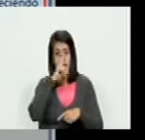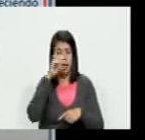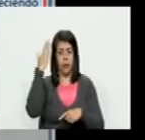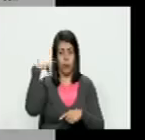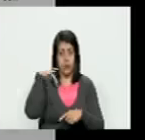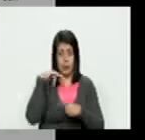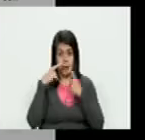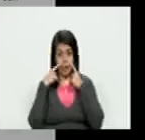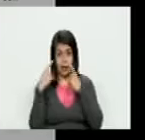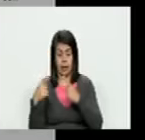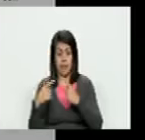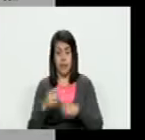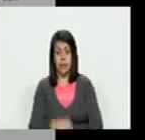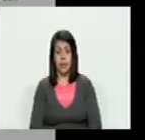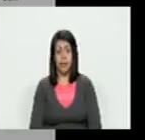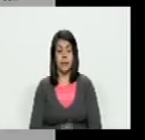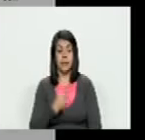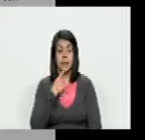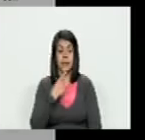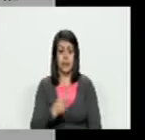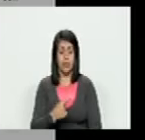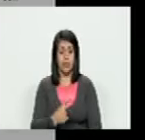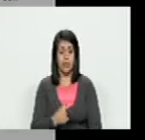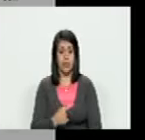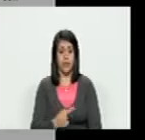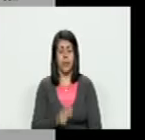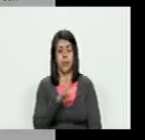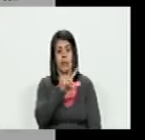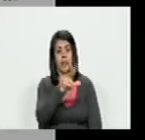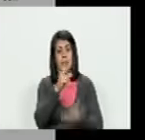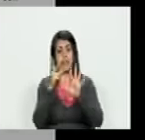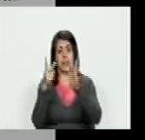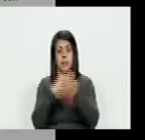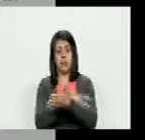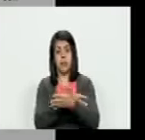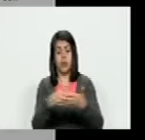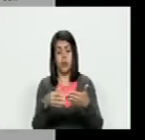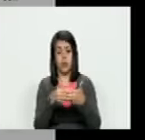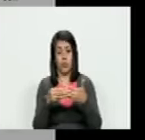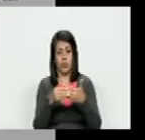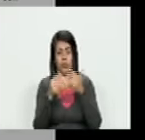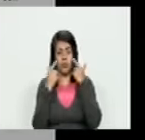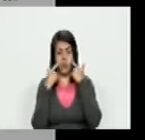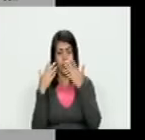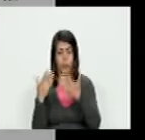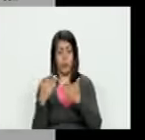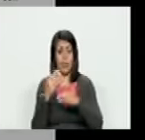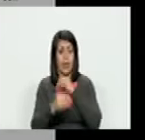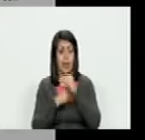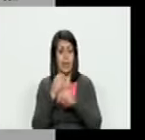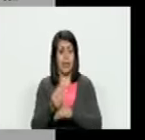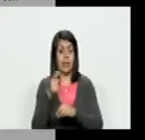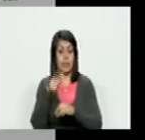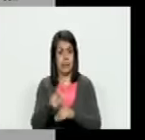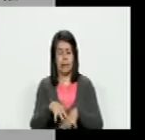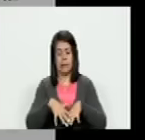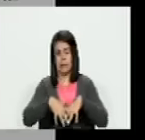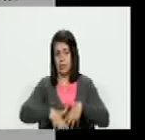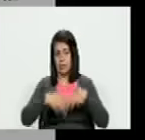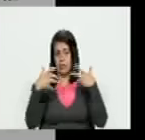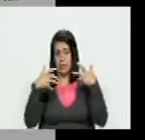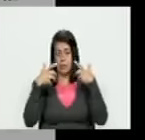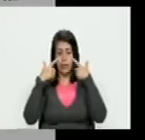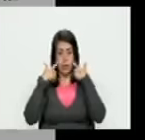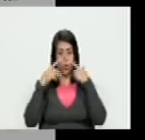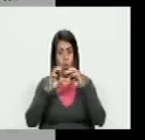en Zimbabue el de la izquierda donde él dice le voy a dar 37 millones de dólares para un PBT hizo que eso generó en Zimbabue una guerra de ONGs